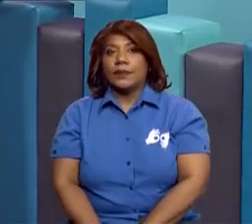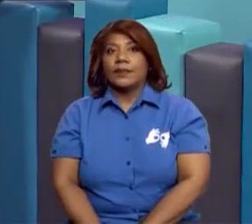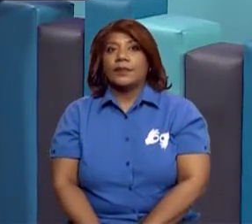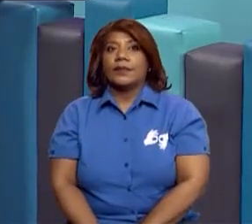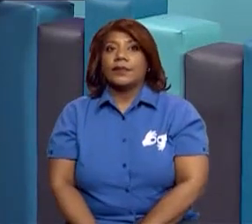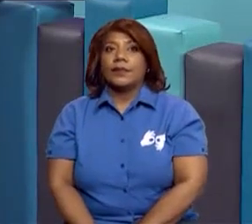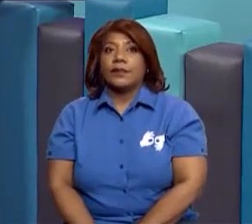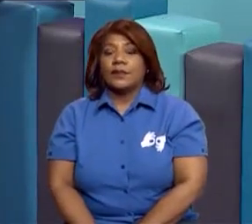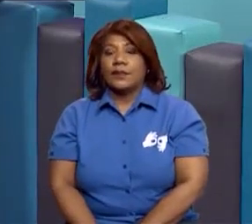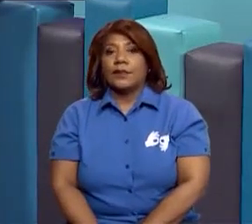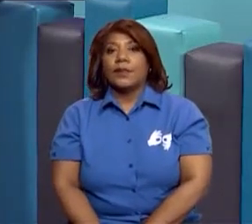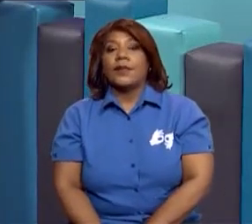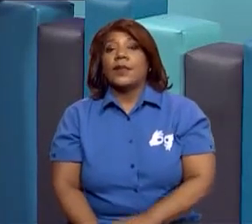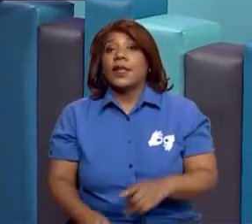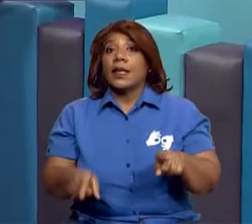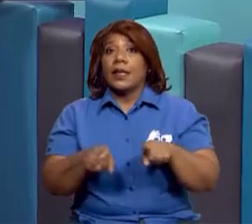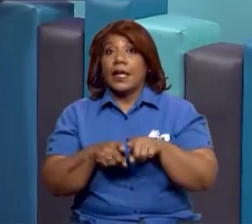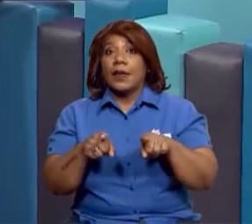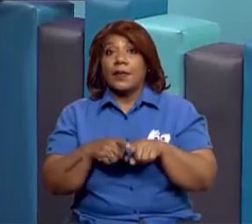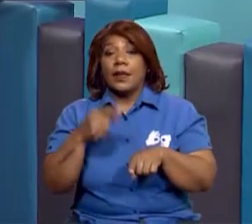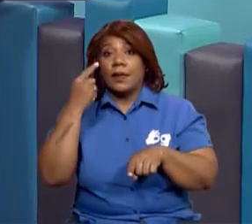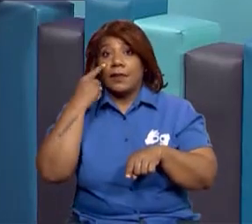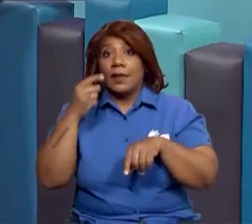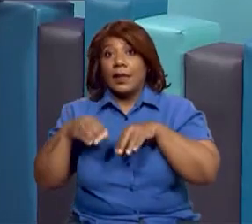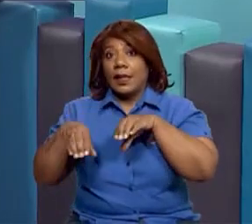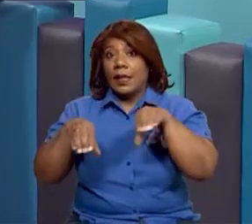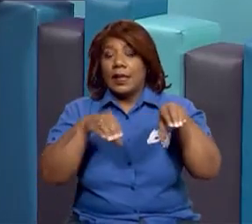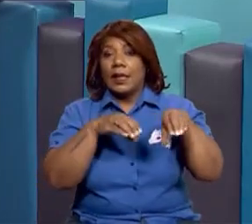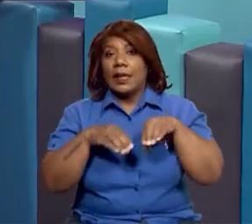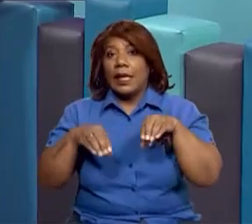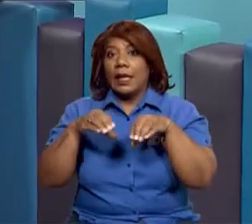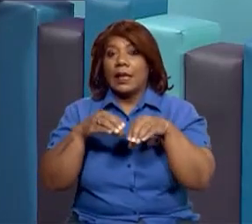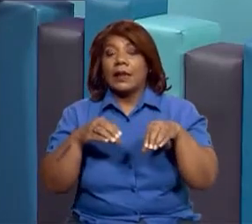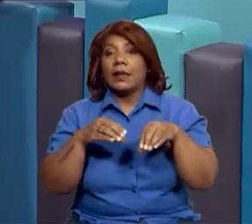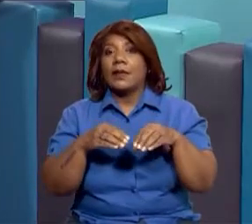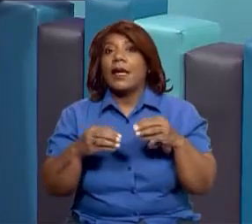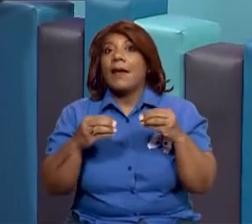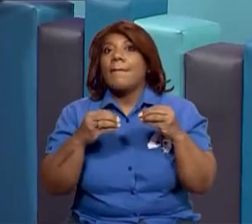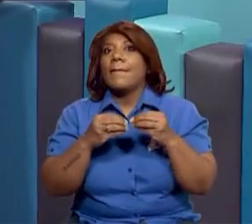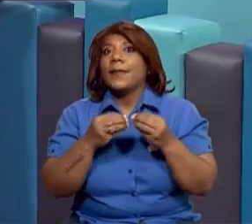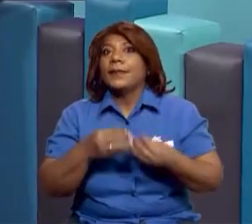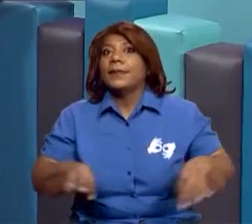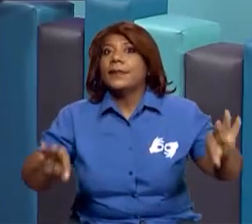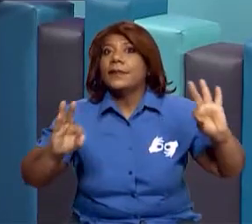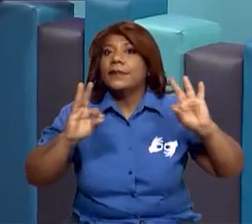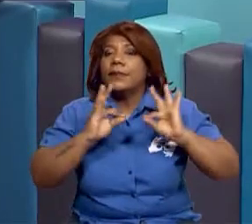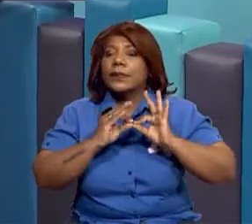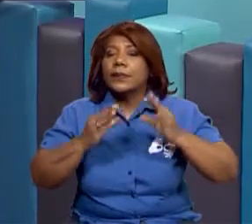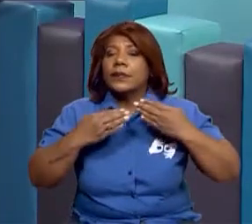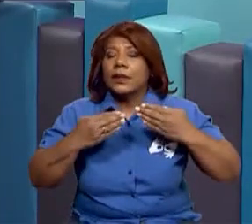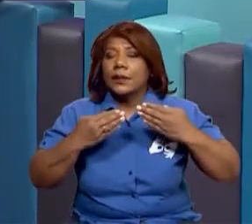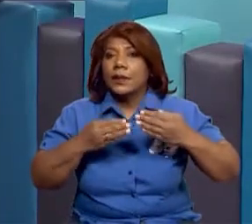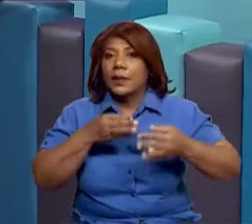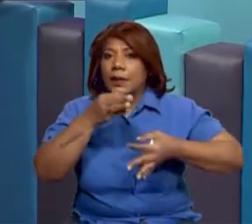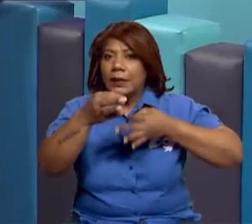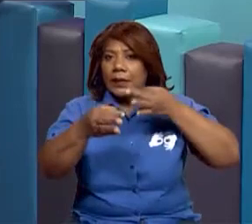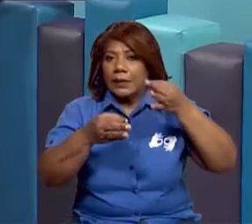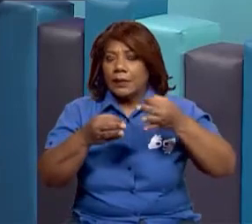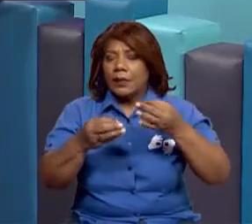También vas a ver las actividades más productivas que se dan en nuestro país y explica de forma sencilla.